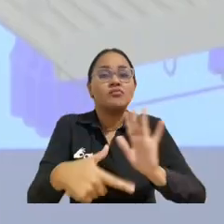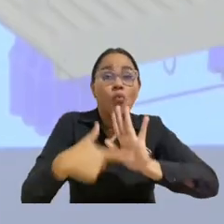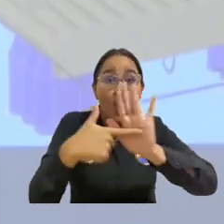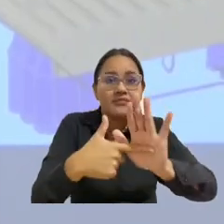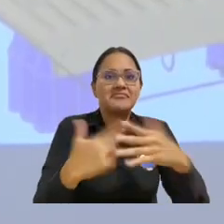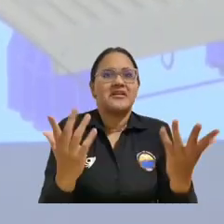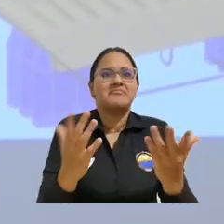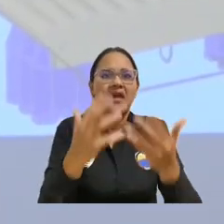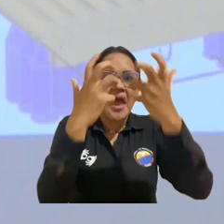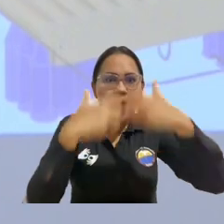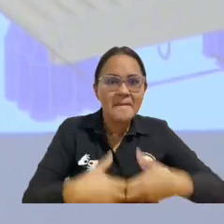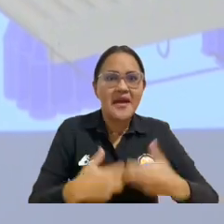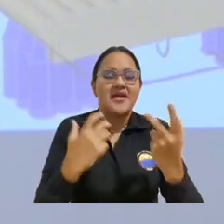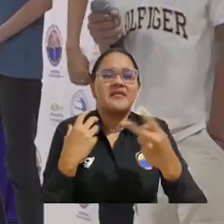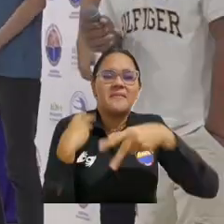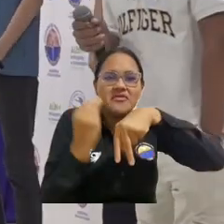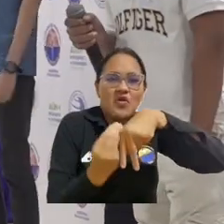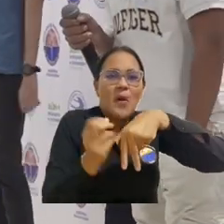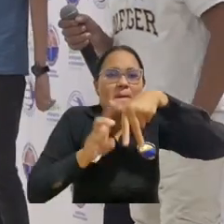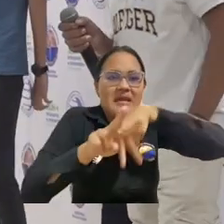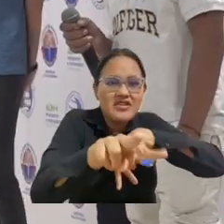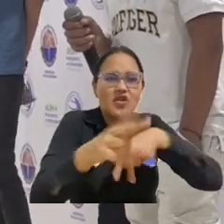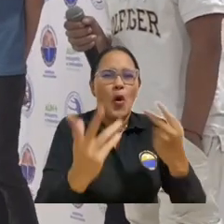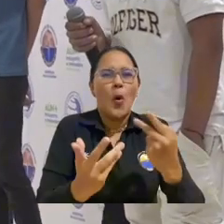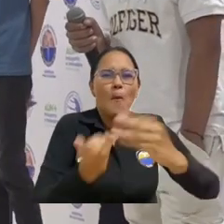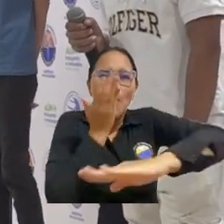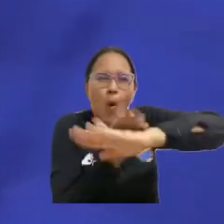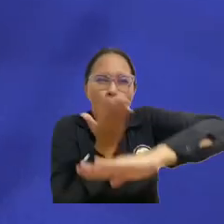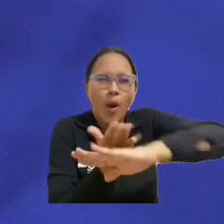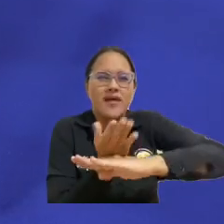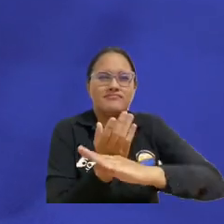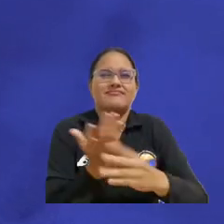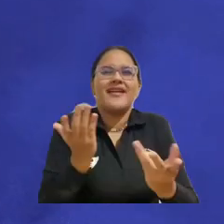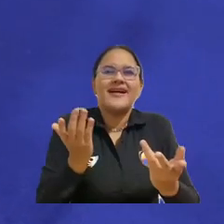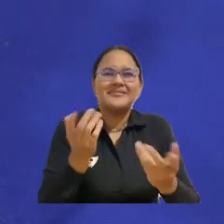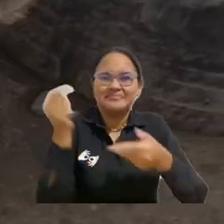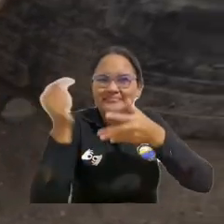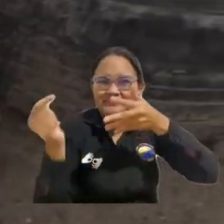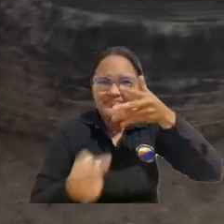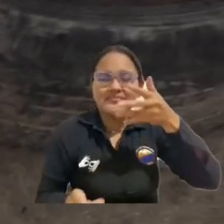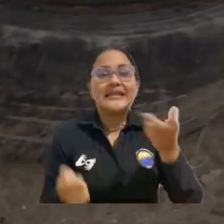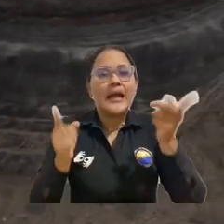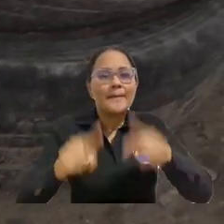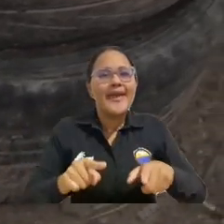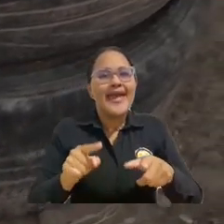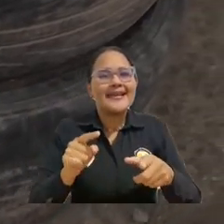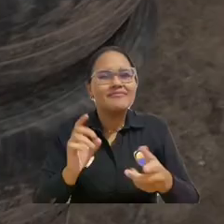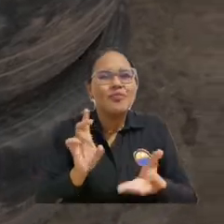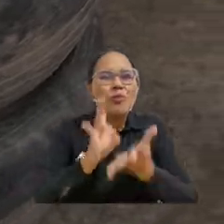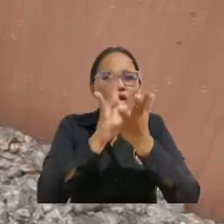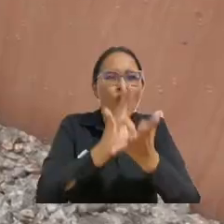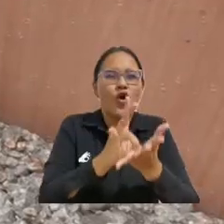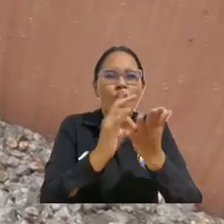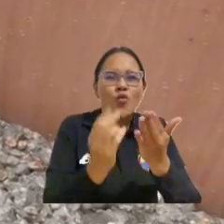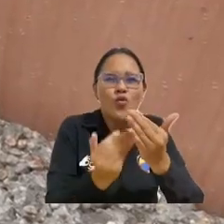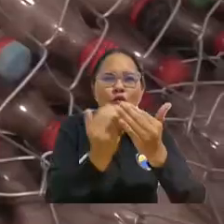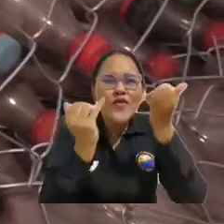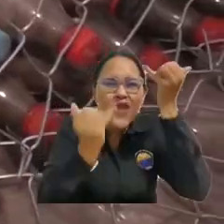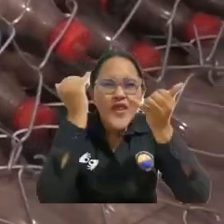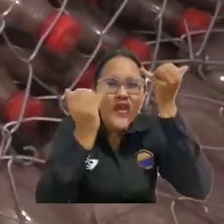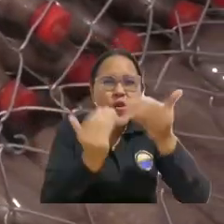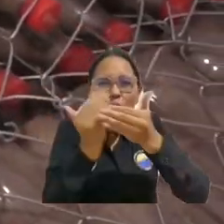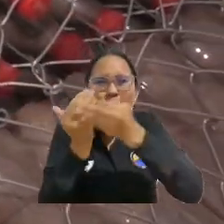estructuraron, su empresa, su misión, su visión, la propuesta de valor, el cronograma, los análisis de precios, sino más importante, un materializar varios de los prototipos.